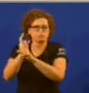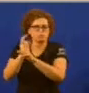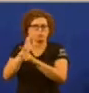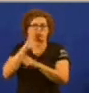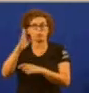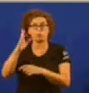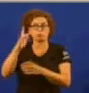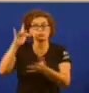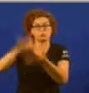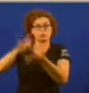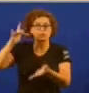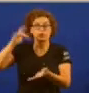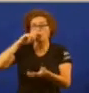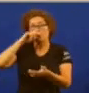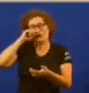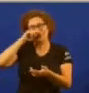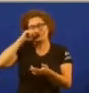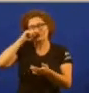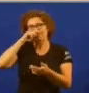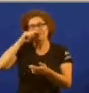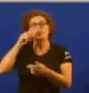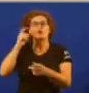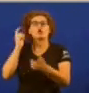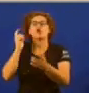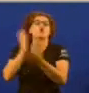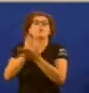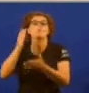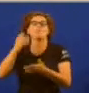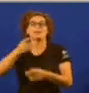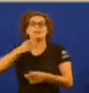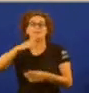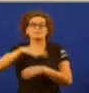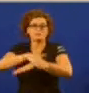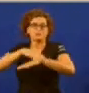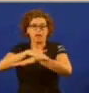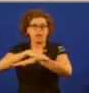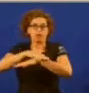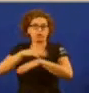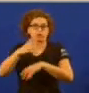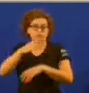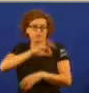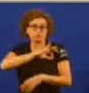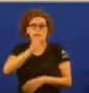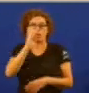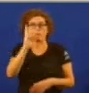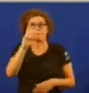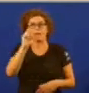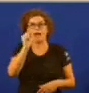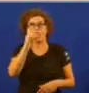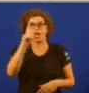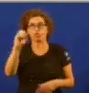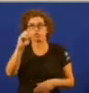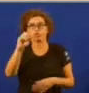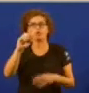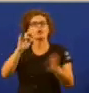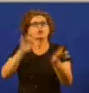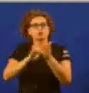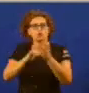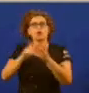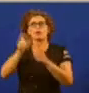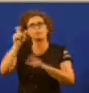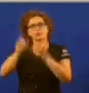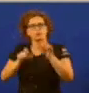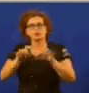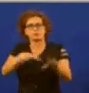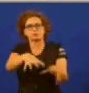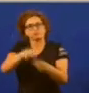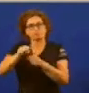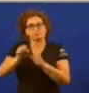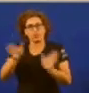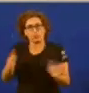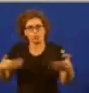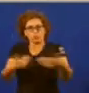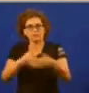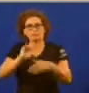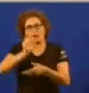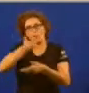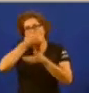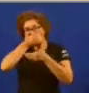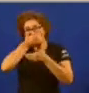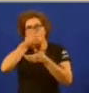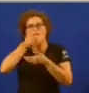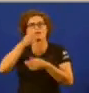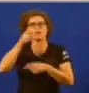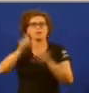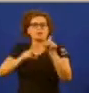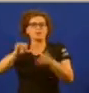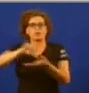hai un golpe de Estado, señora Prado Os militares secuestran as urnas e amordazan a democracia Amordazan os cidadáns